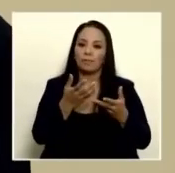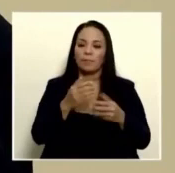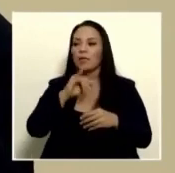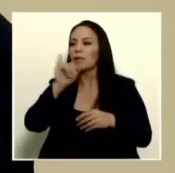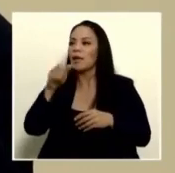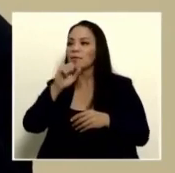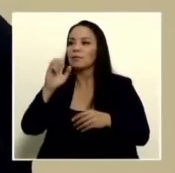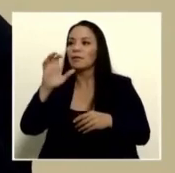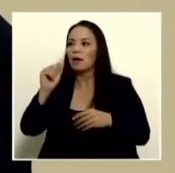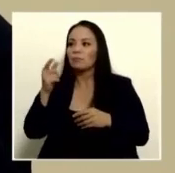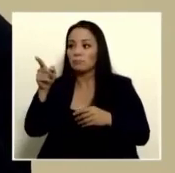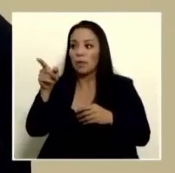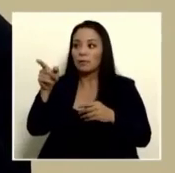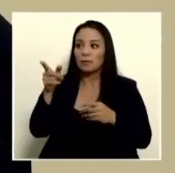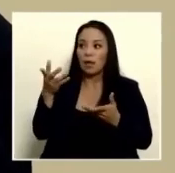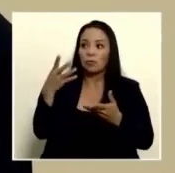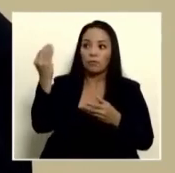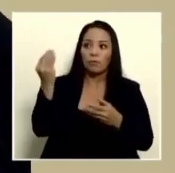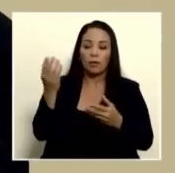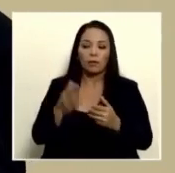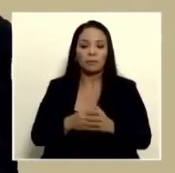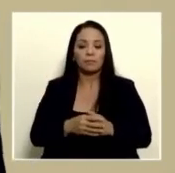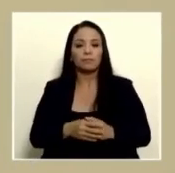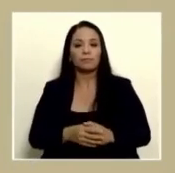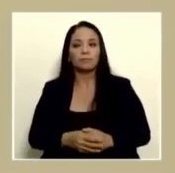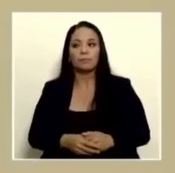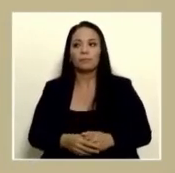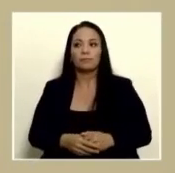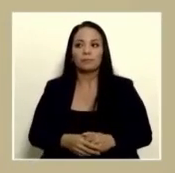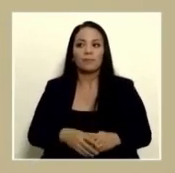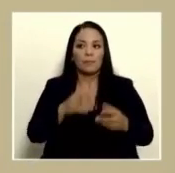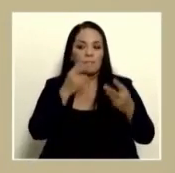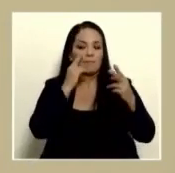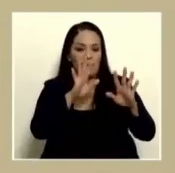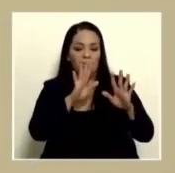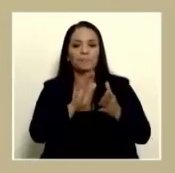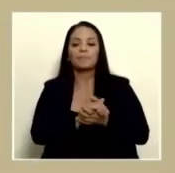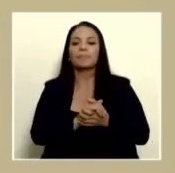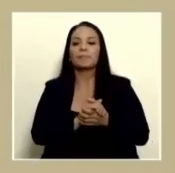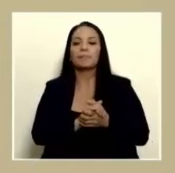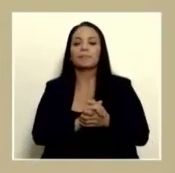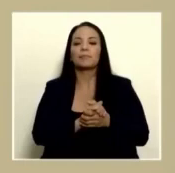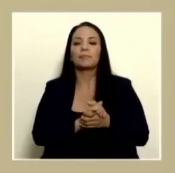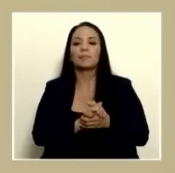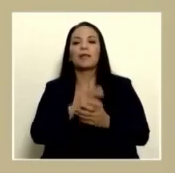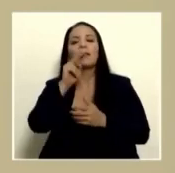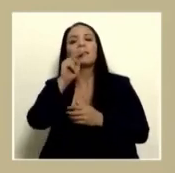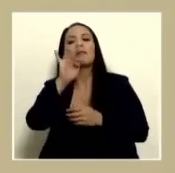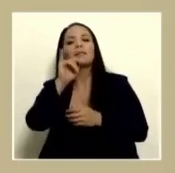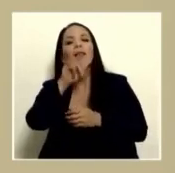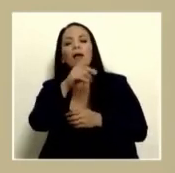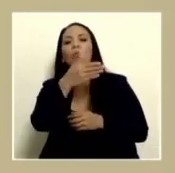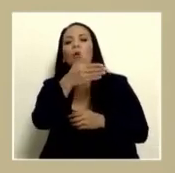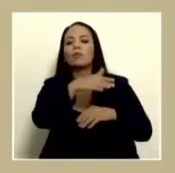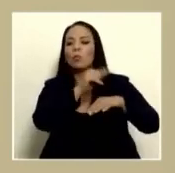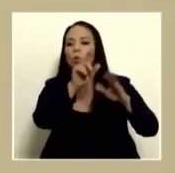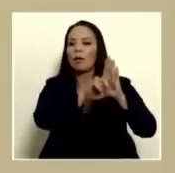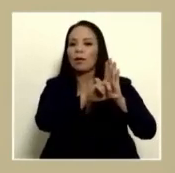Jéssica o se fue a trabajar bueno vea doña Natalia ¿para cuándo convocamos esa ley?